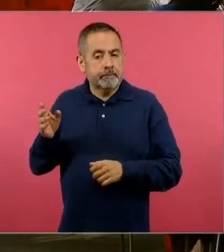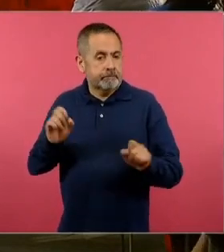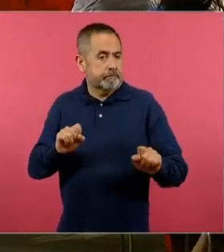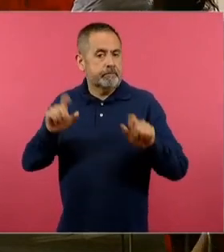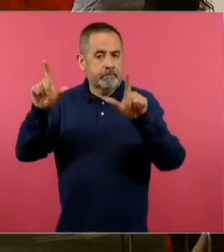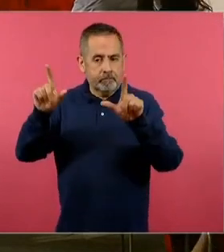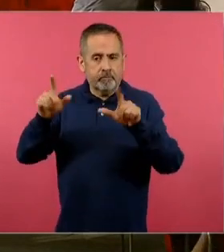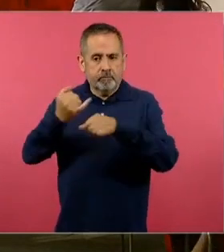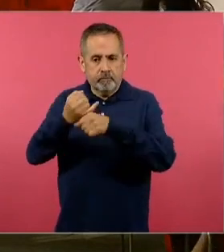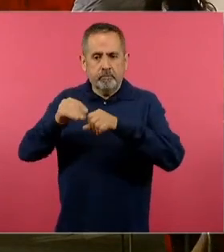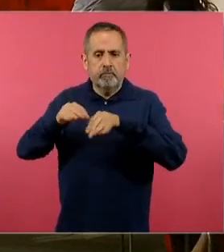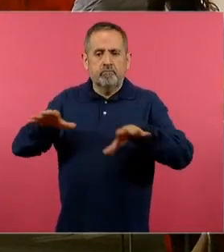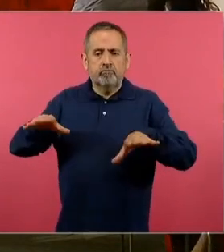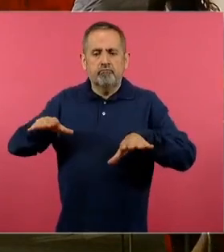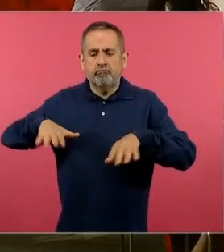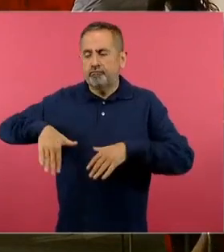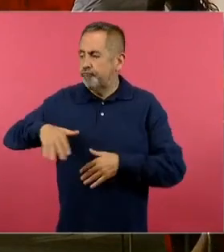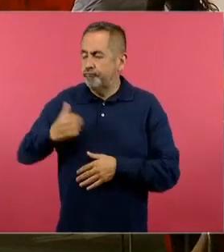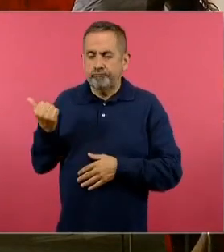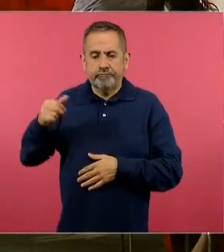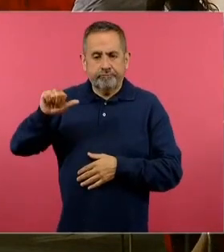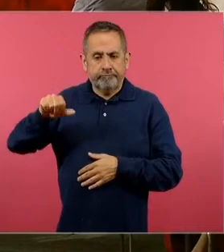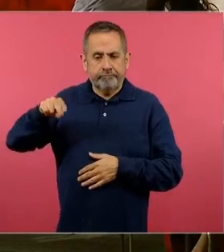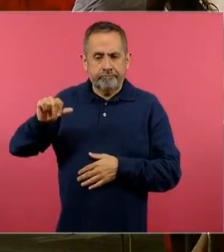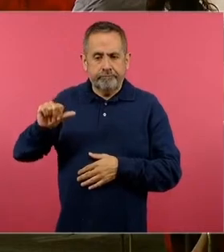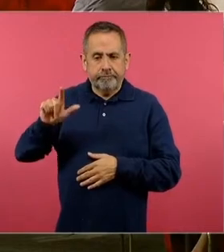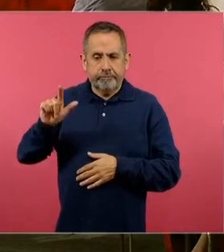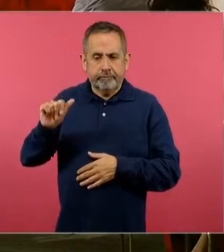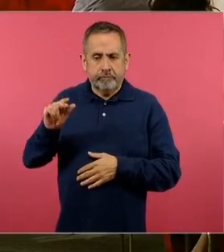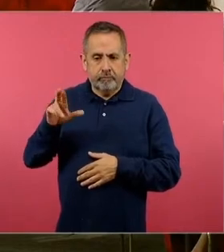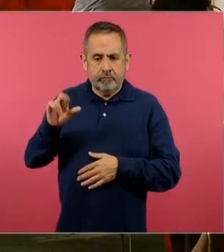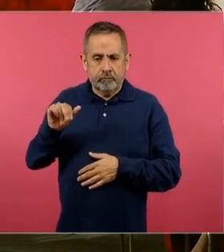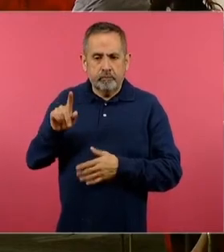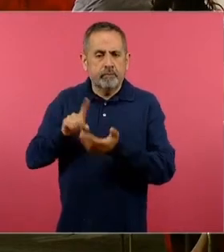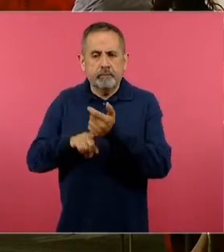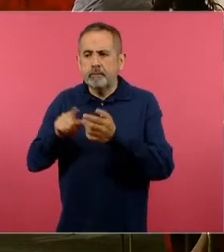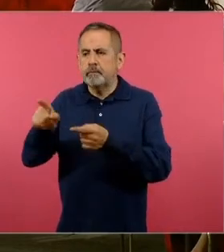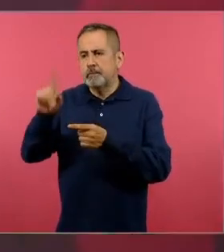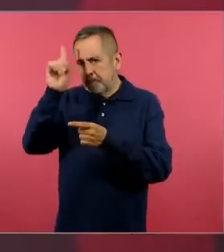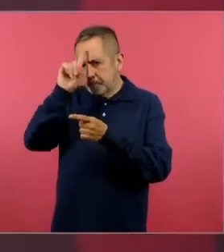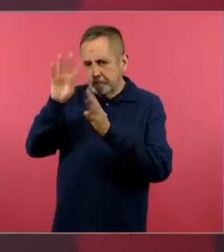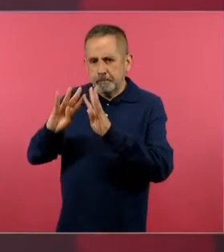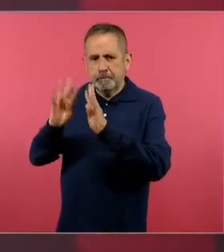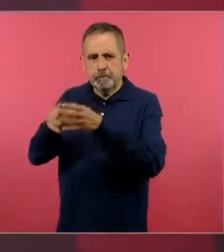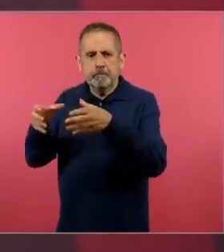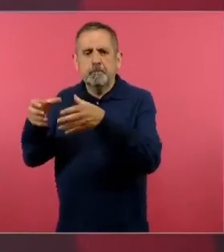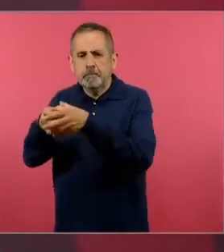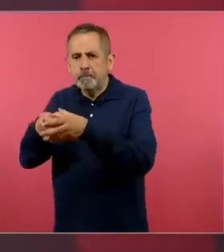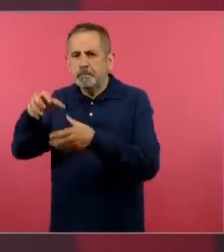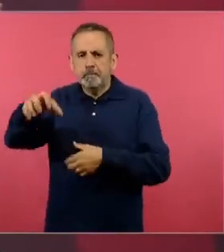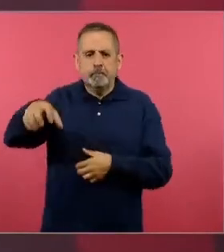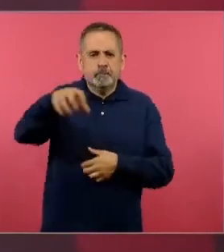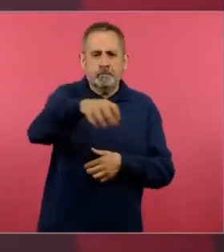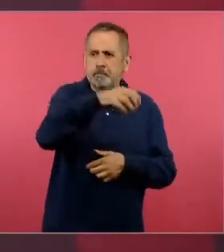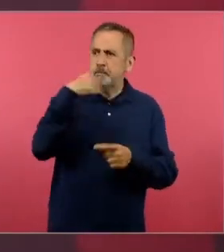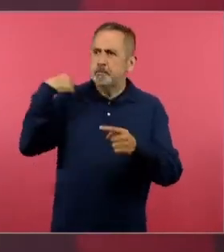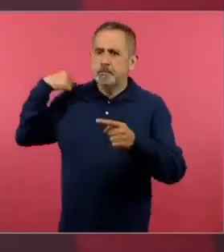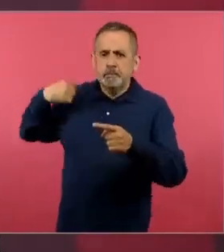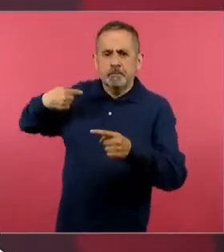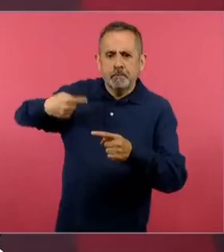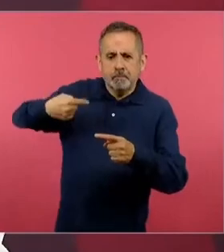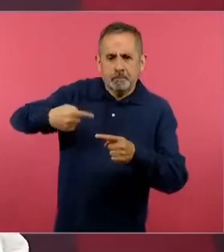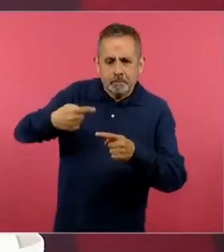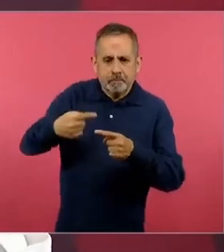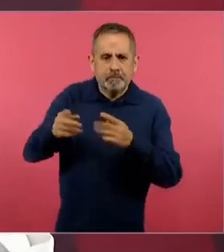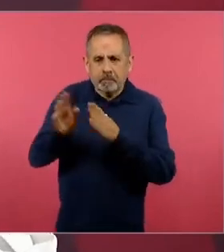la información que nos dan a Laura tiene que ver con lo que estuvieron haciendo en los consejos técnicos escolares durante estos últimos meses